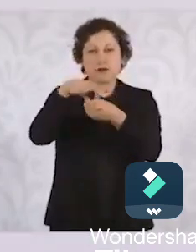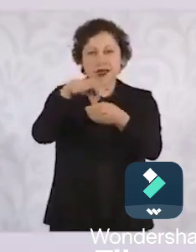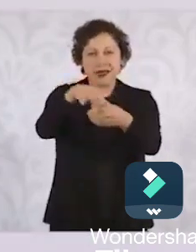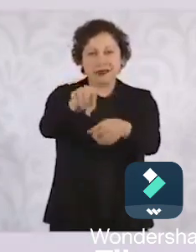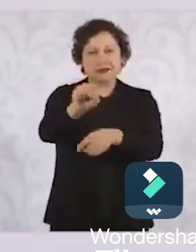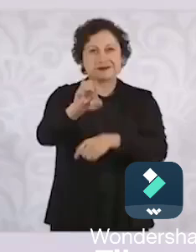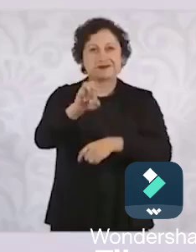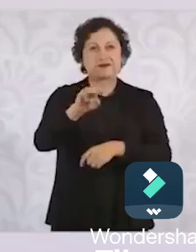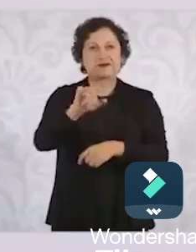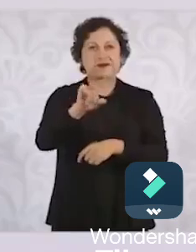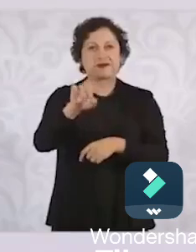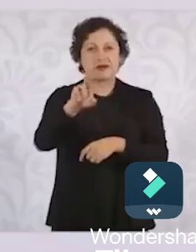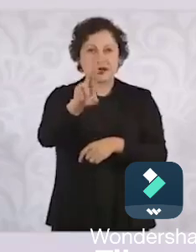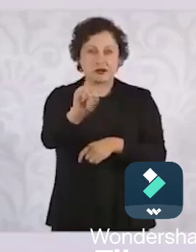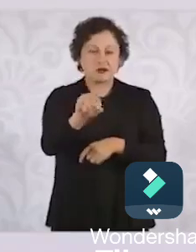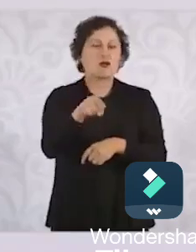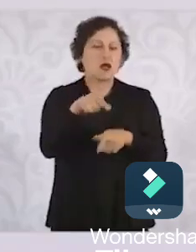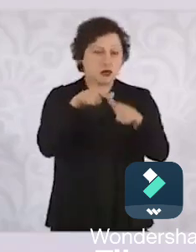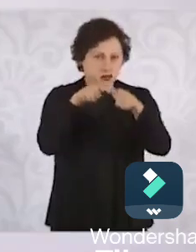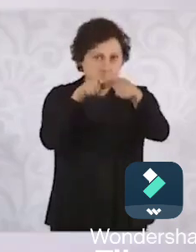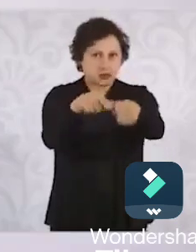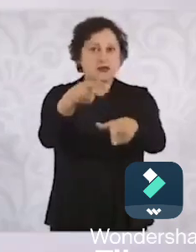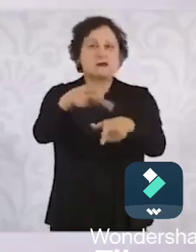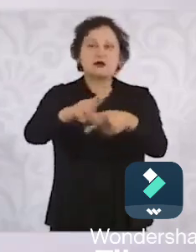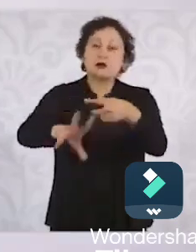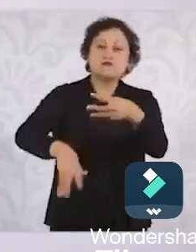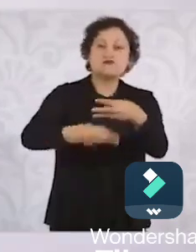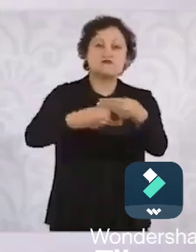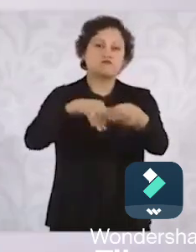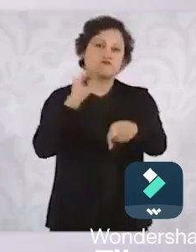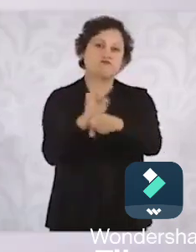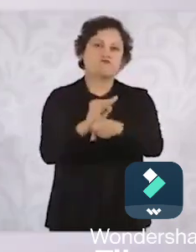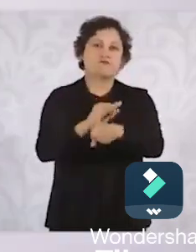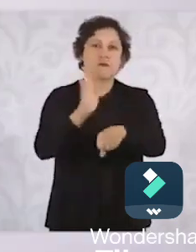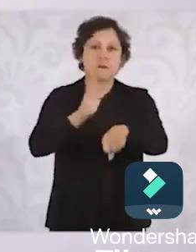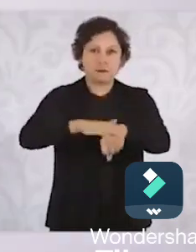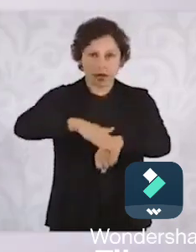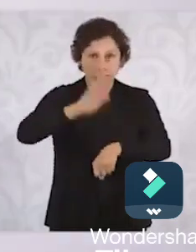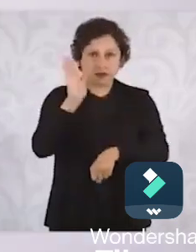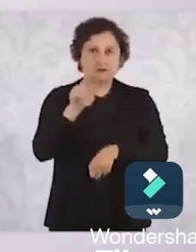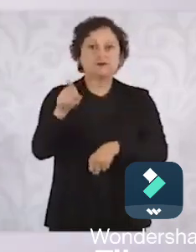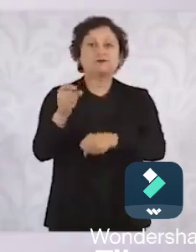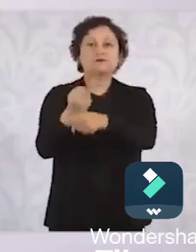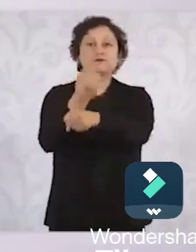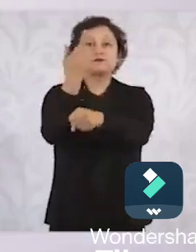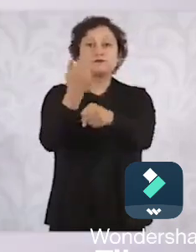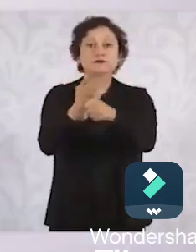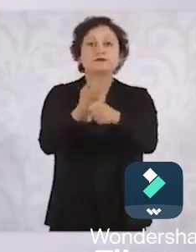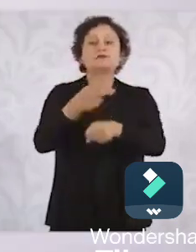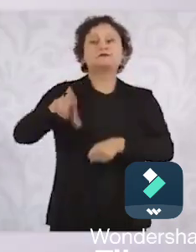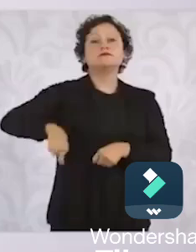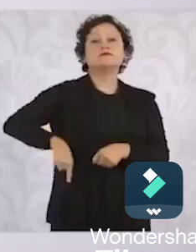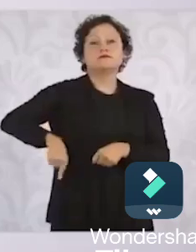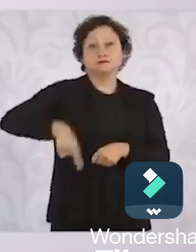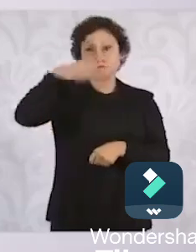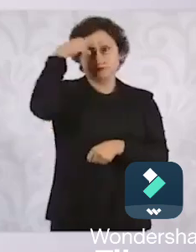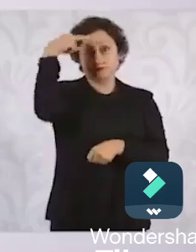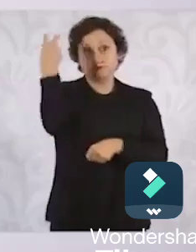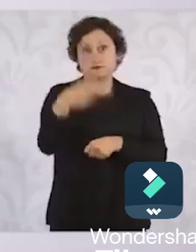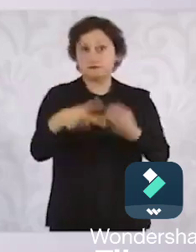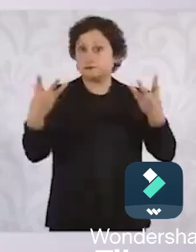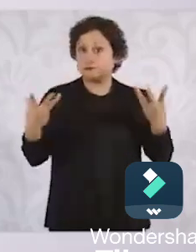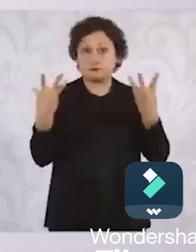fortaleciendo este programa las secretarías del gobierno de México van a apoyar completas